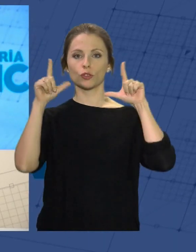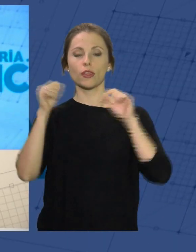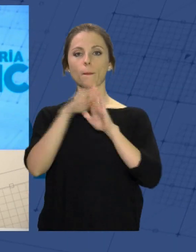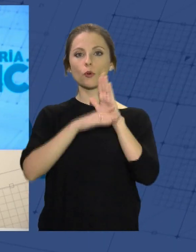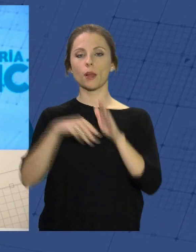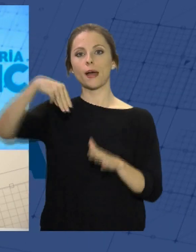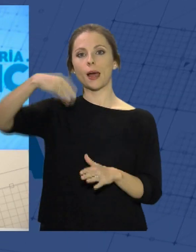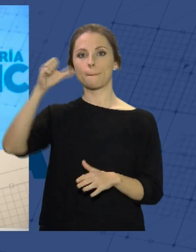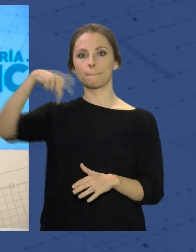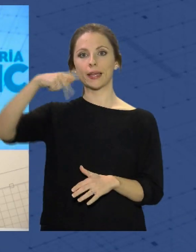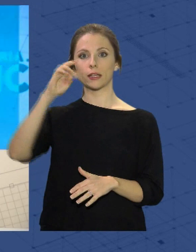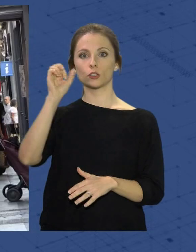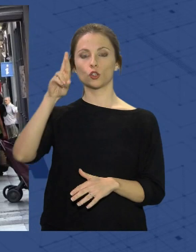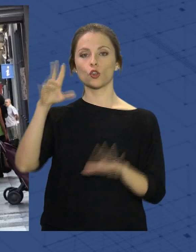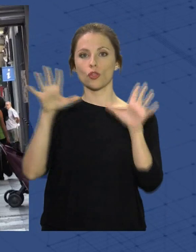de la Junta.